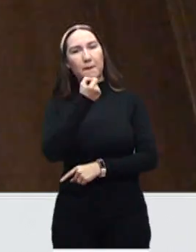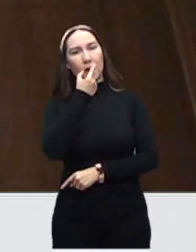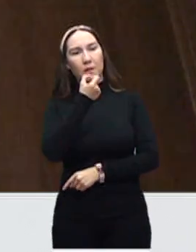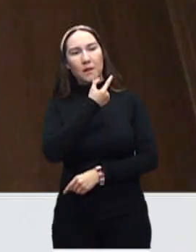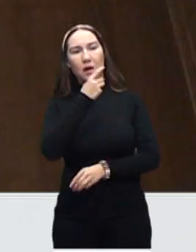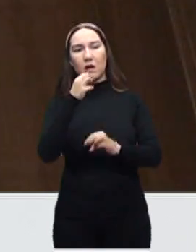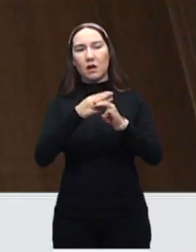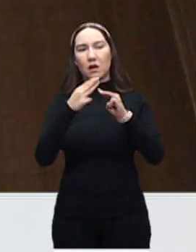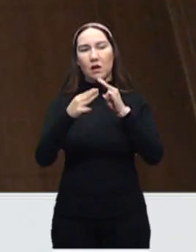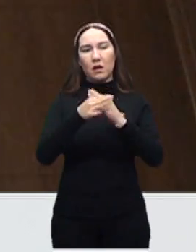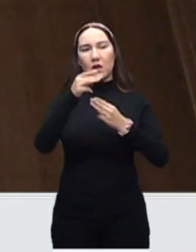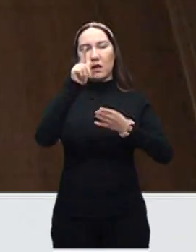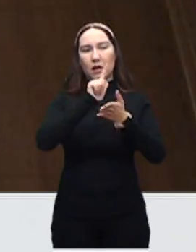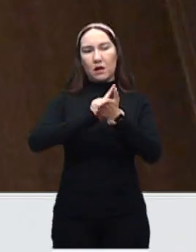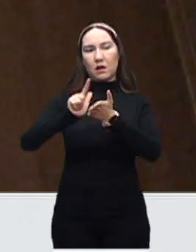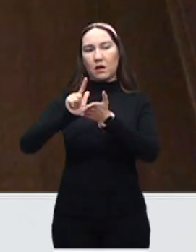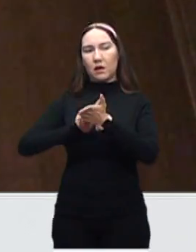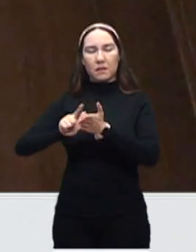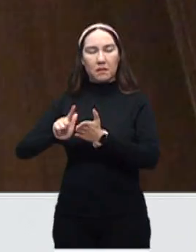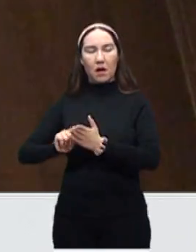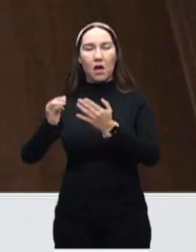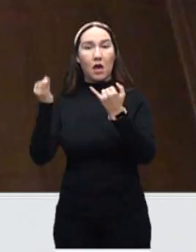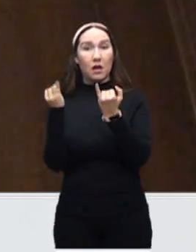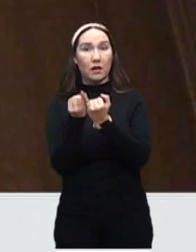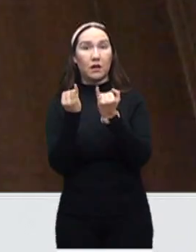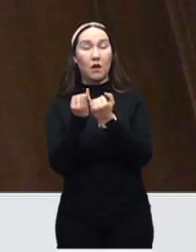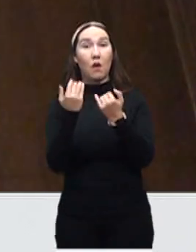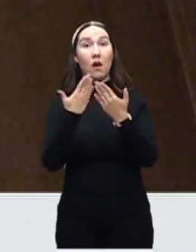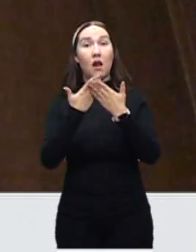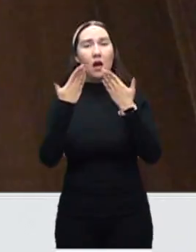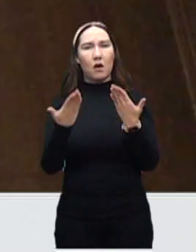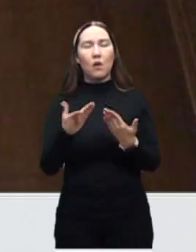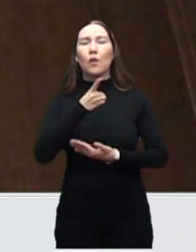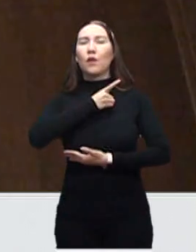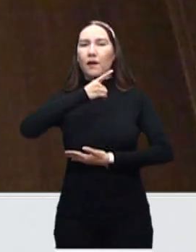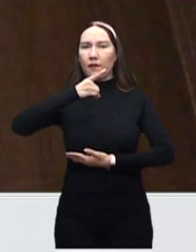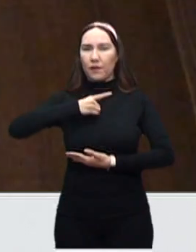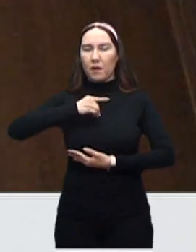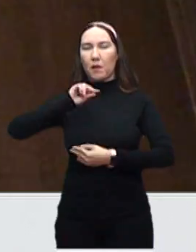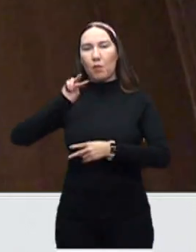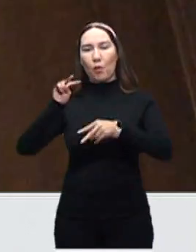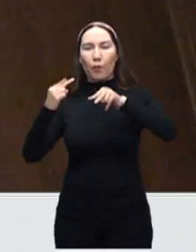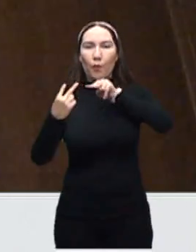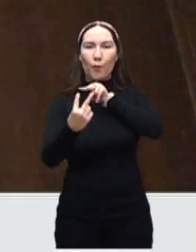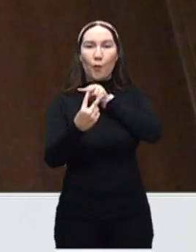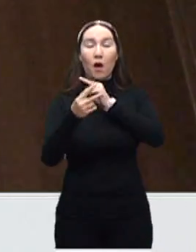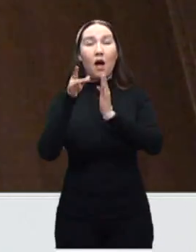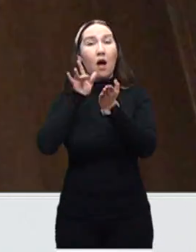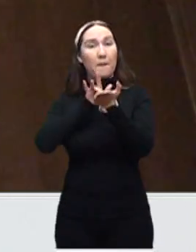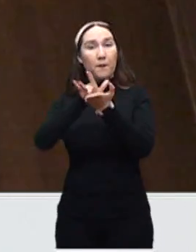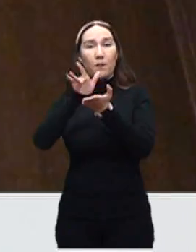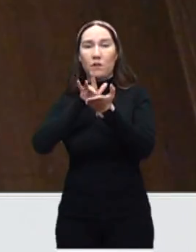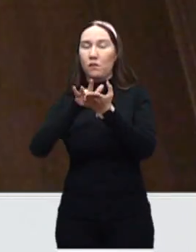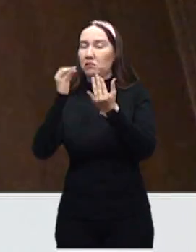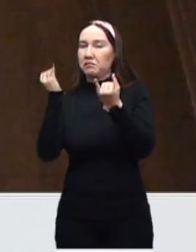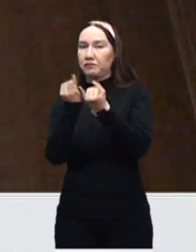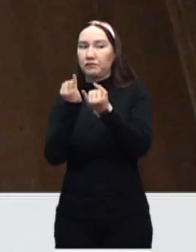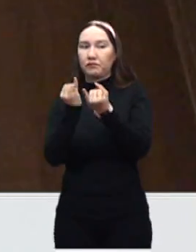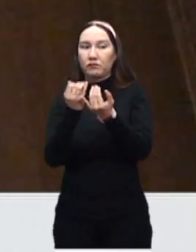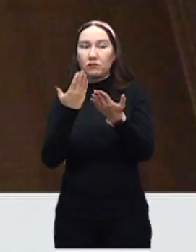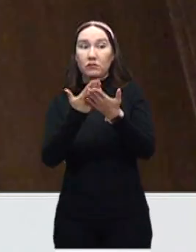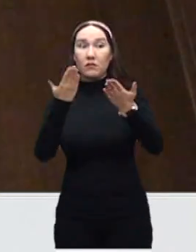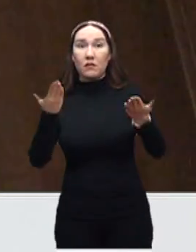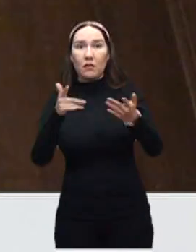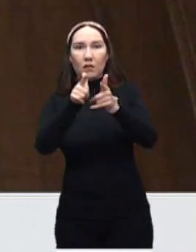limpieza y creo que también toca poder retribuir y, como te decía, este contingente que es pequeño para el